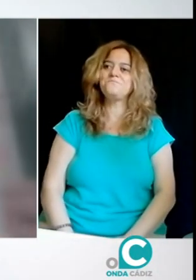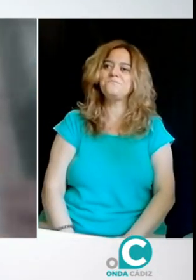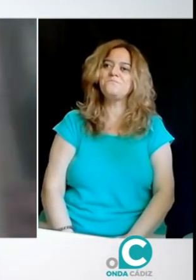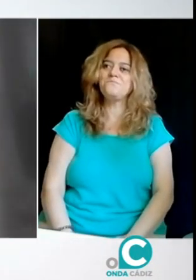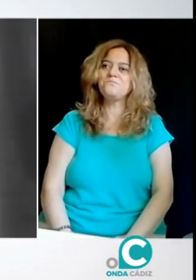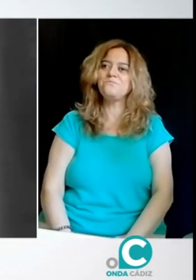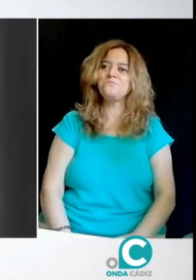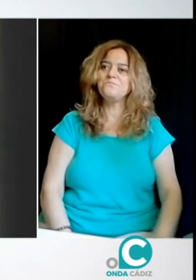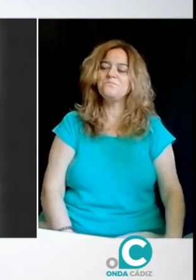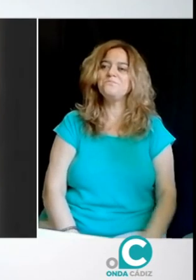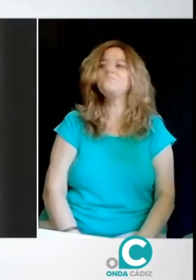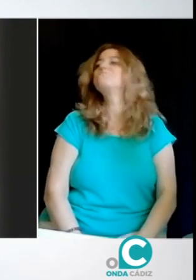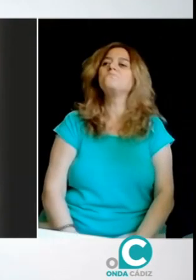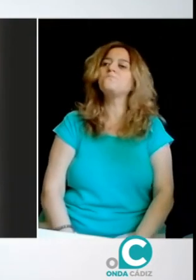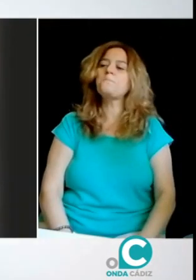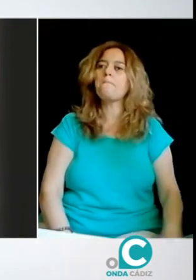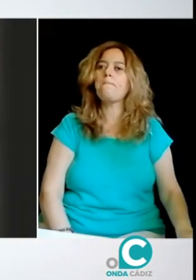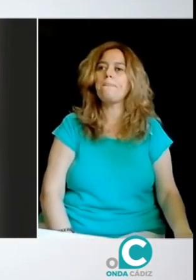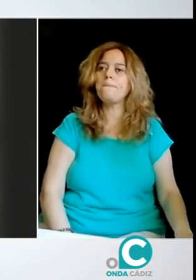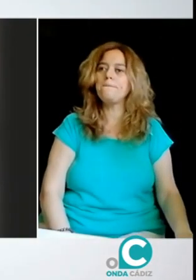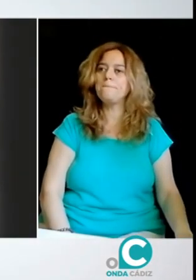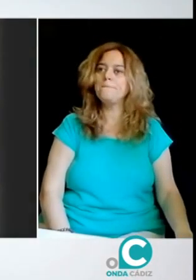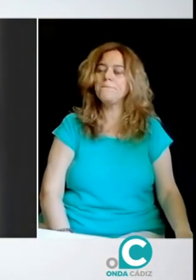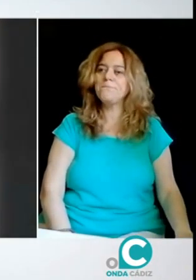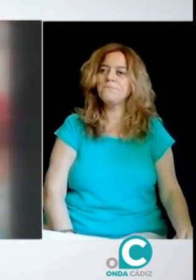pues yo sí llevo una herida, una herida, la verdad.